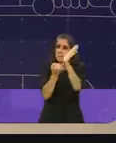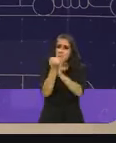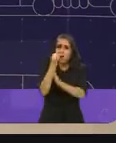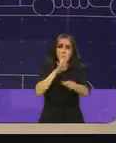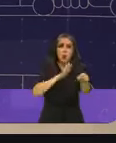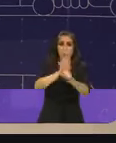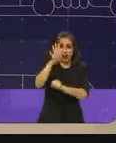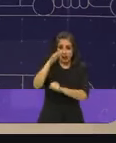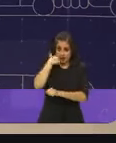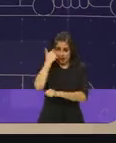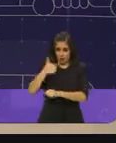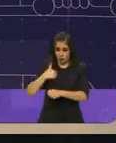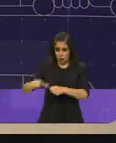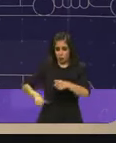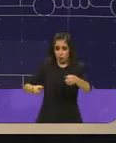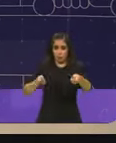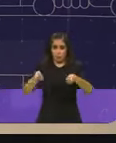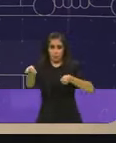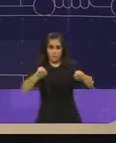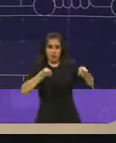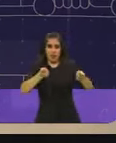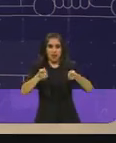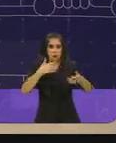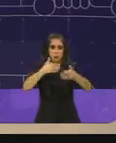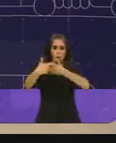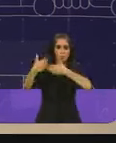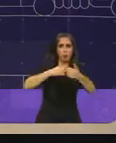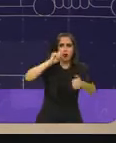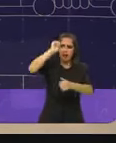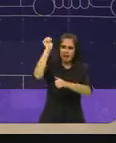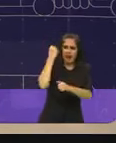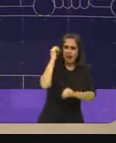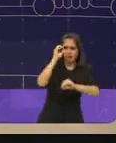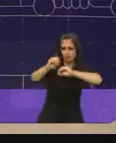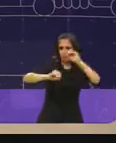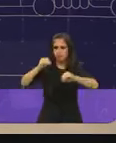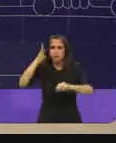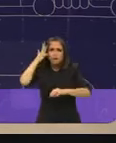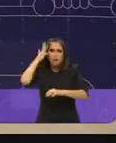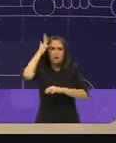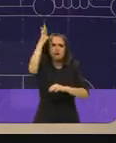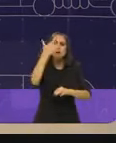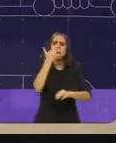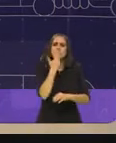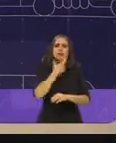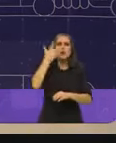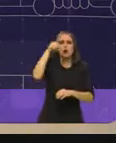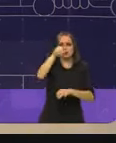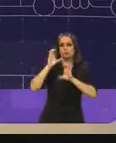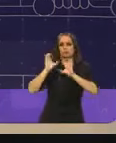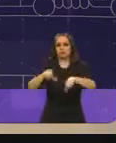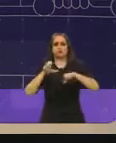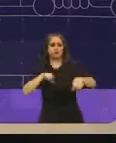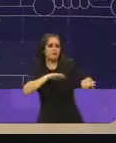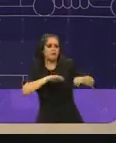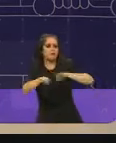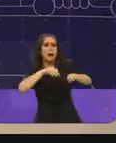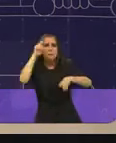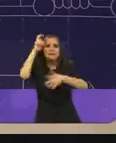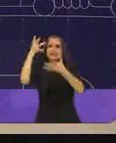para tener una ciudad inteligente de futuro una ciudad donde puedas trabajar soñar